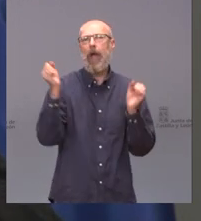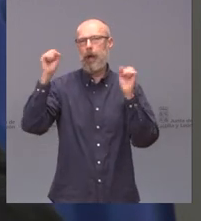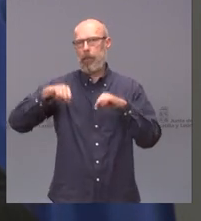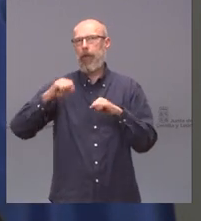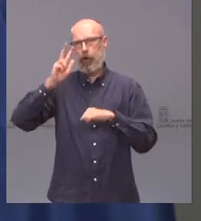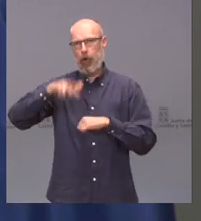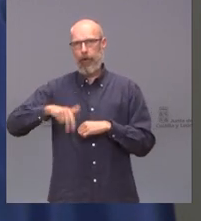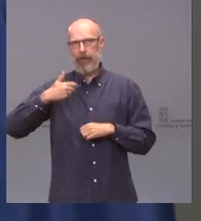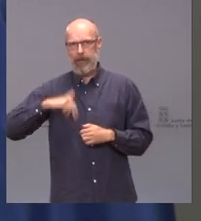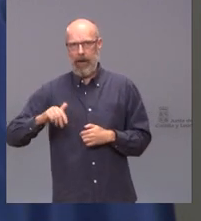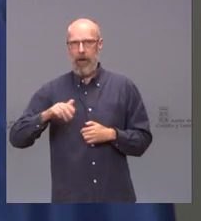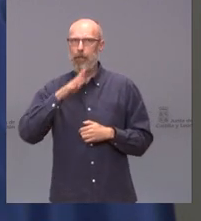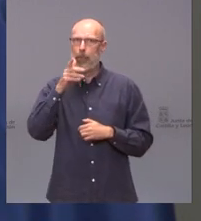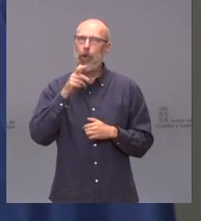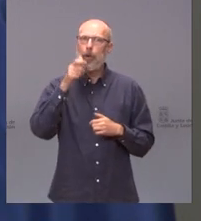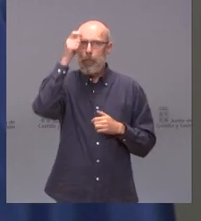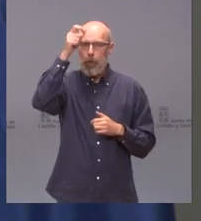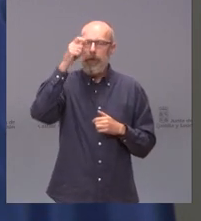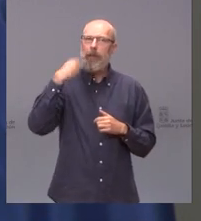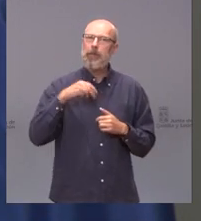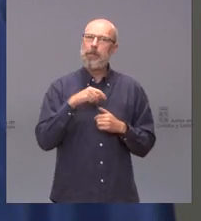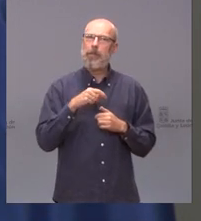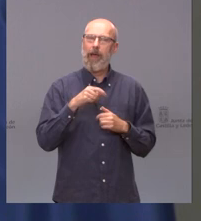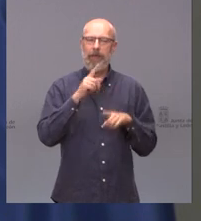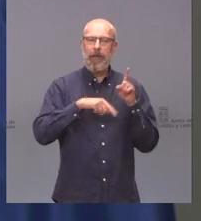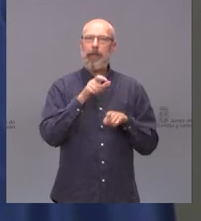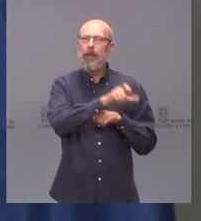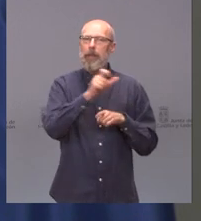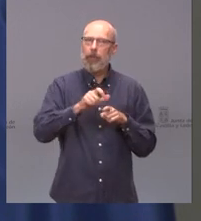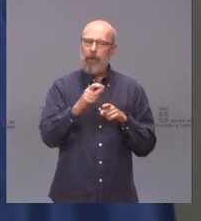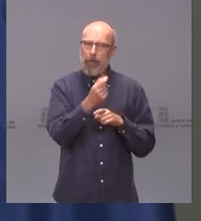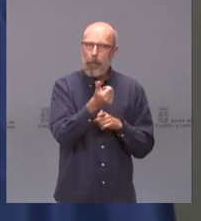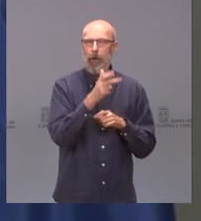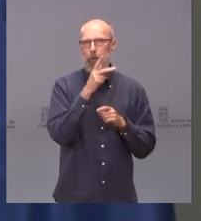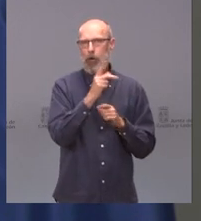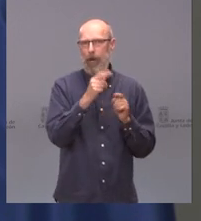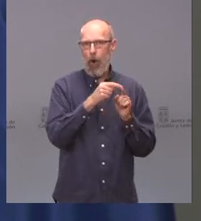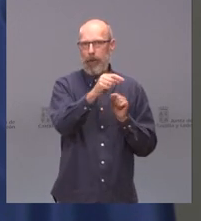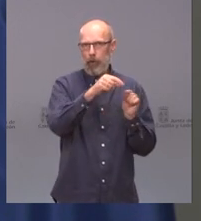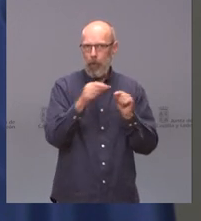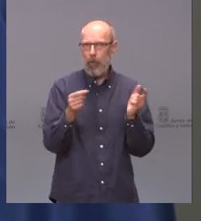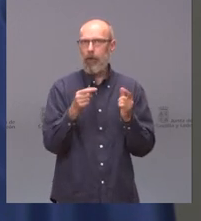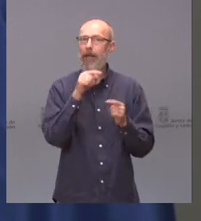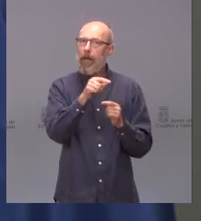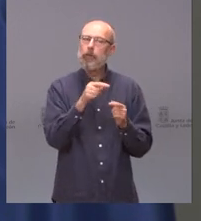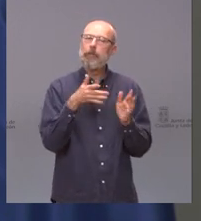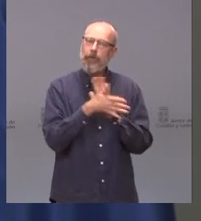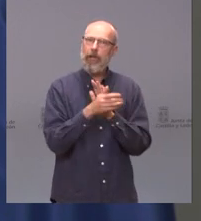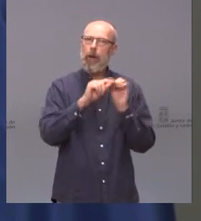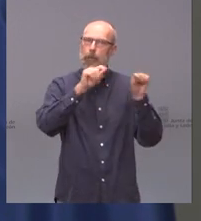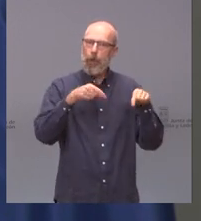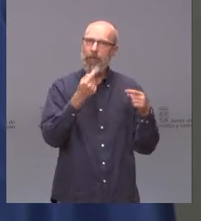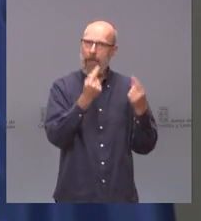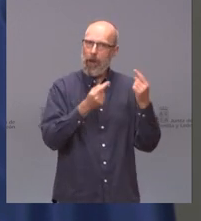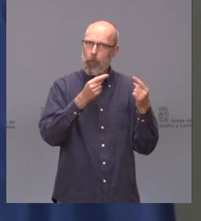provincias con menos de 12 habitantes por kilómetro cuadrado eso va a beneficiar algunas de las provincias de esta comunidad esa condición